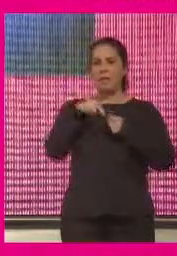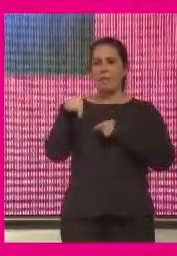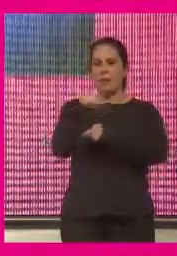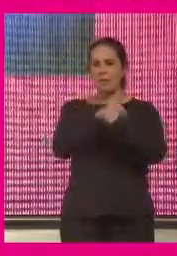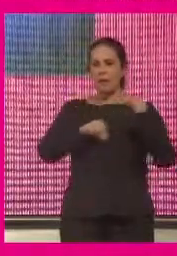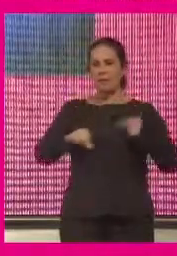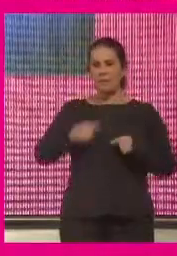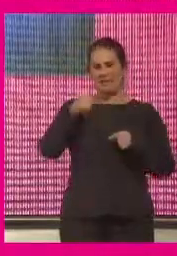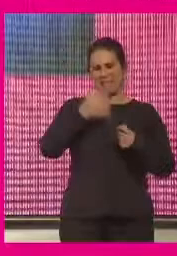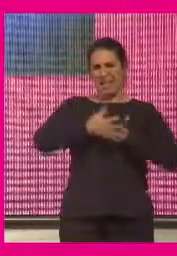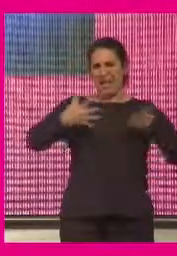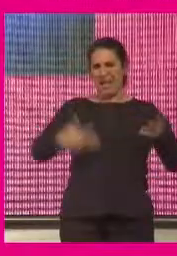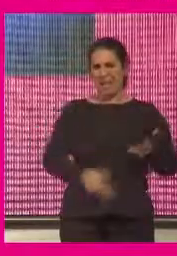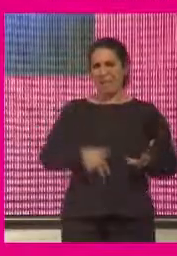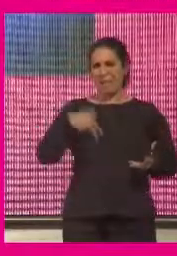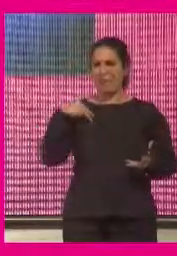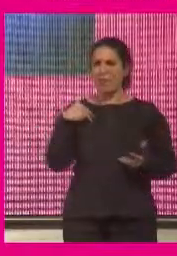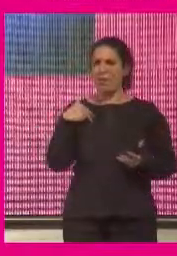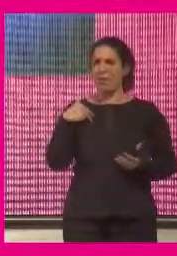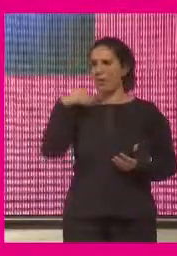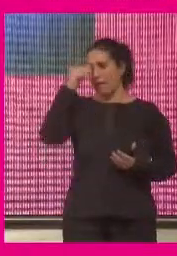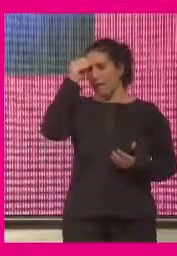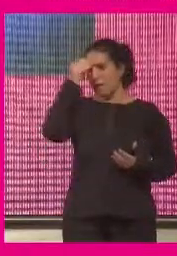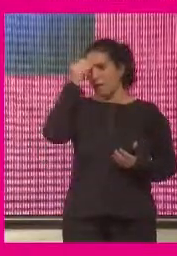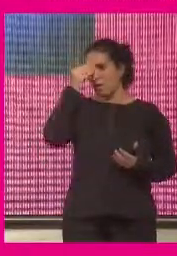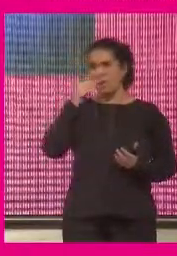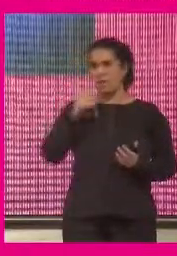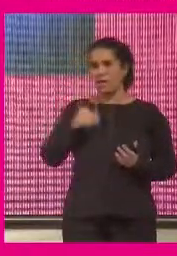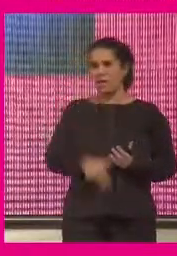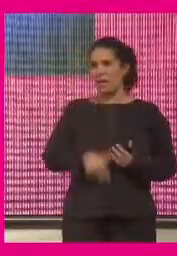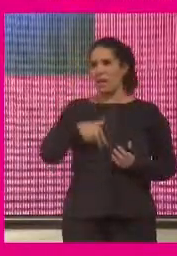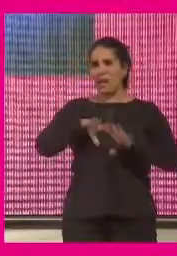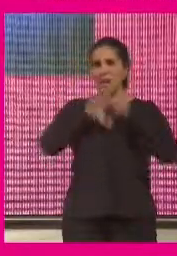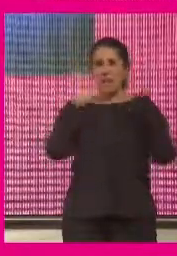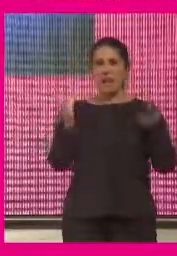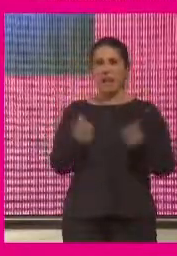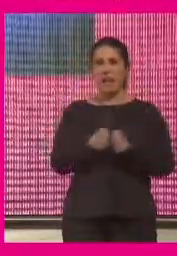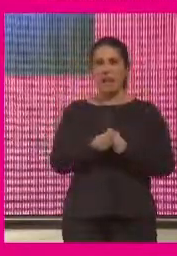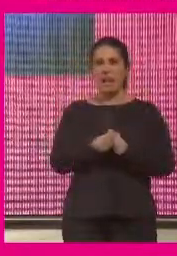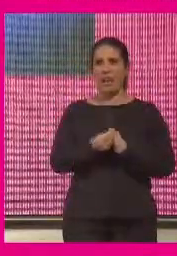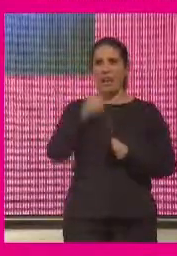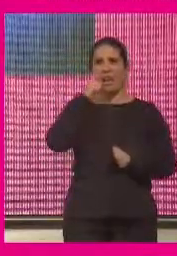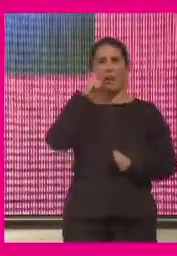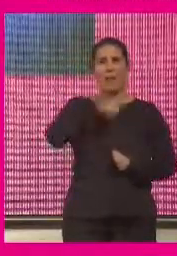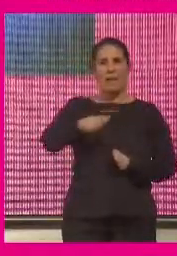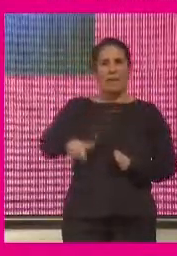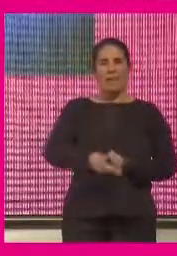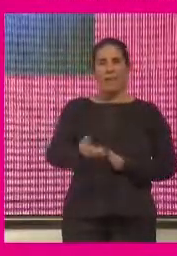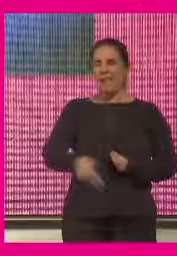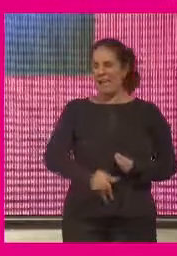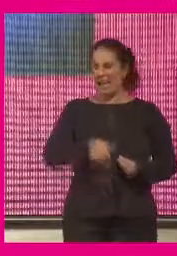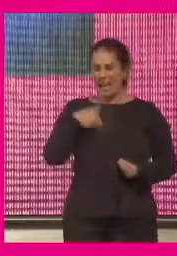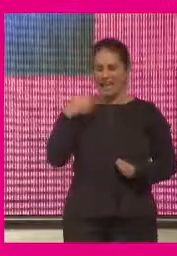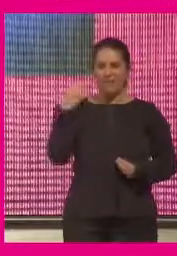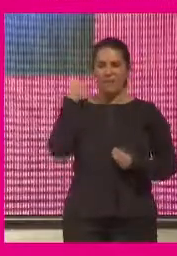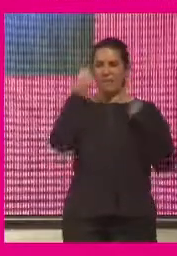poco más amplio creo que el conjunto de la humanidad se debería plantear